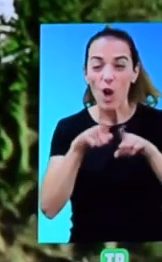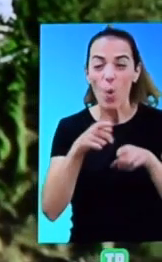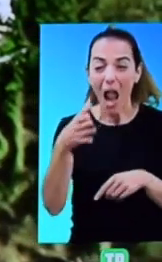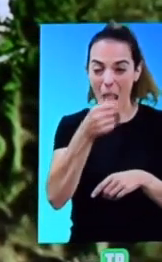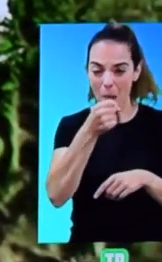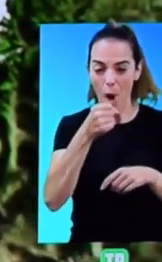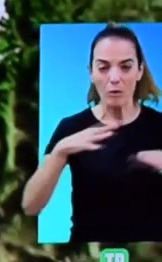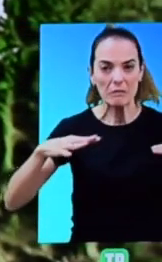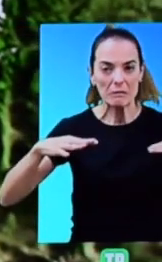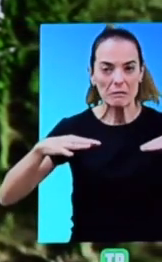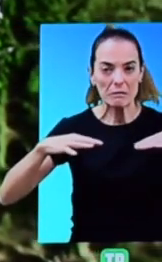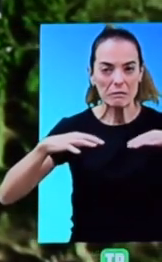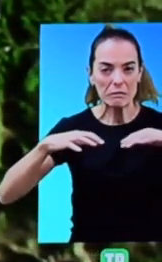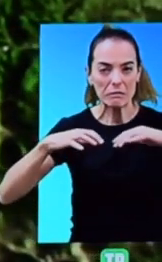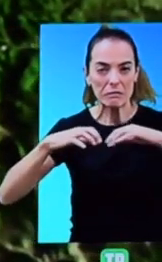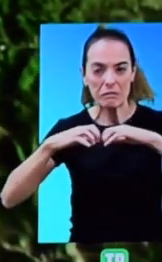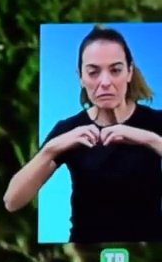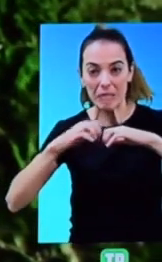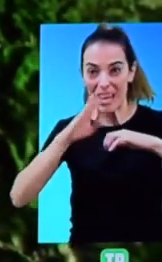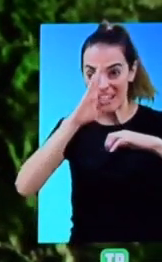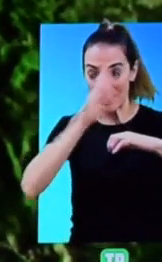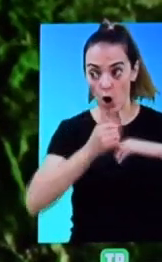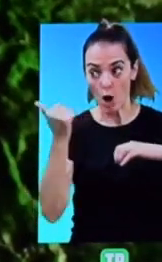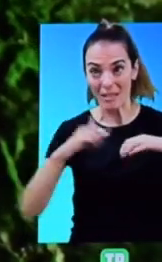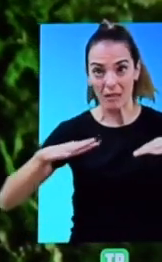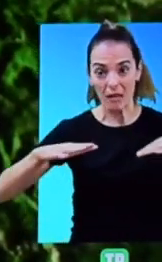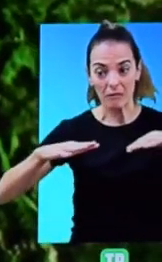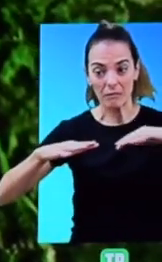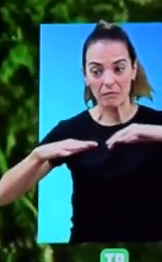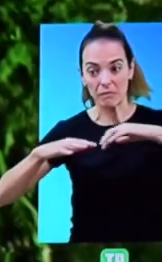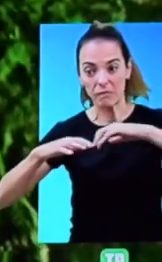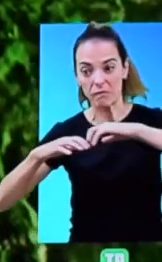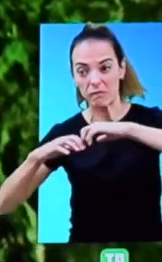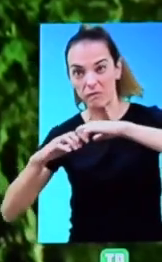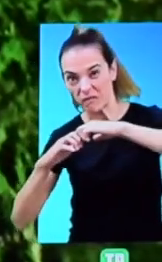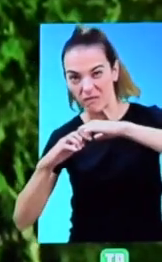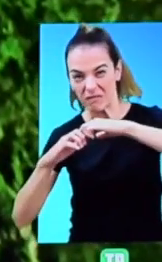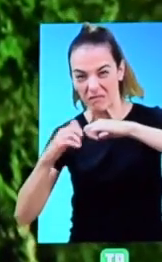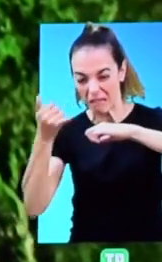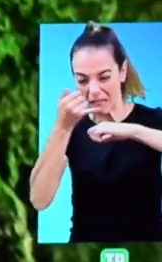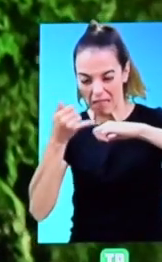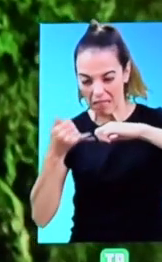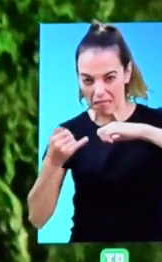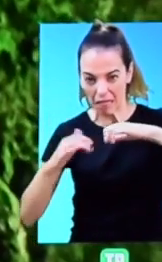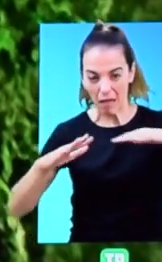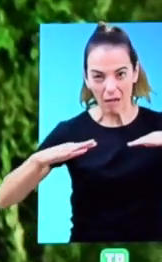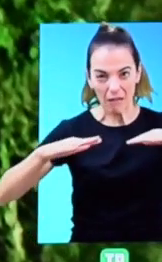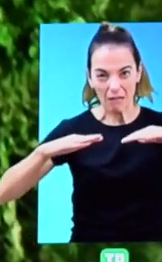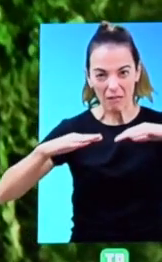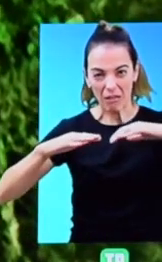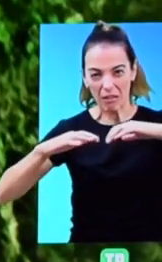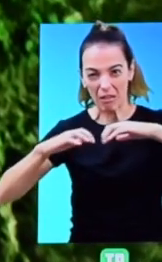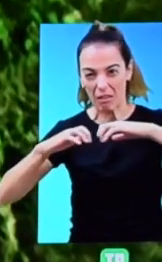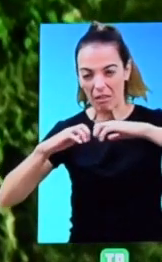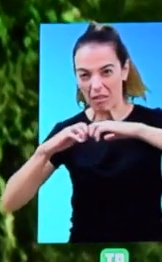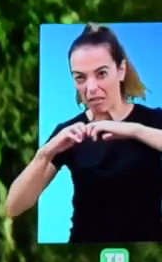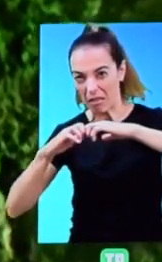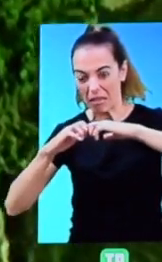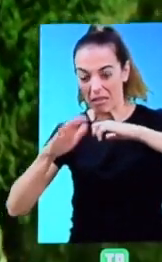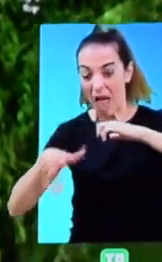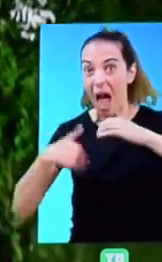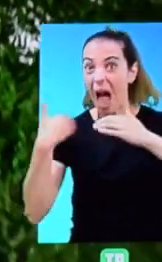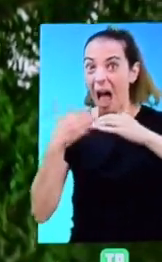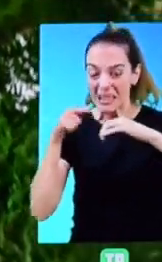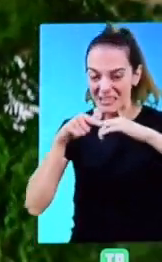A medida que se desplaza en dirección este, la corteza gira, se agrieta y se ve empujada hasta formar una serie de